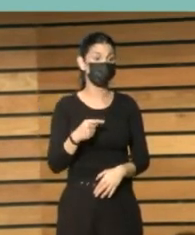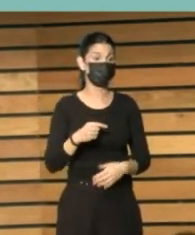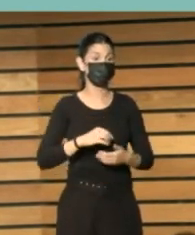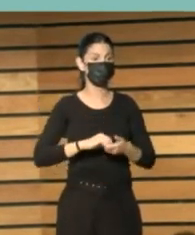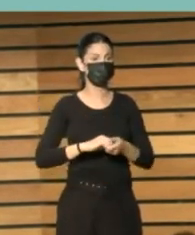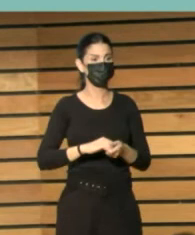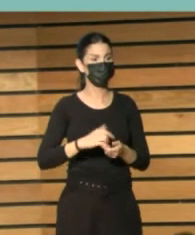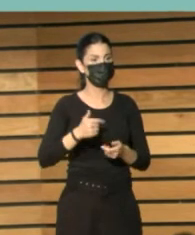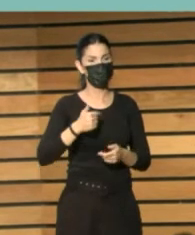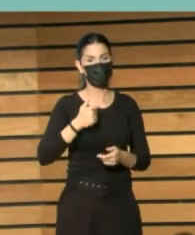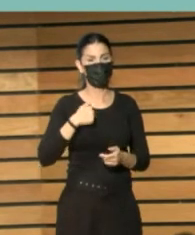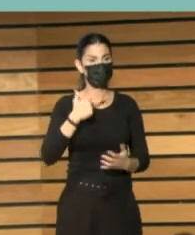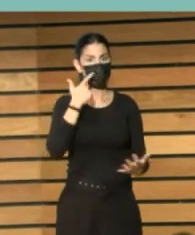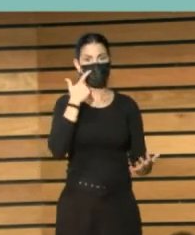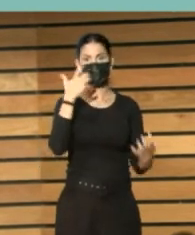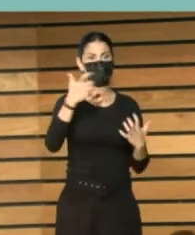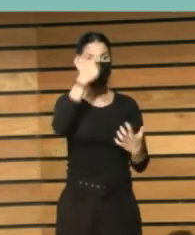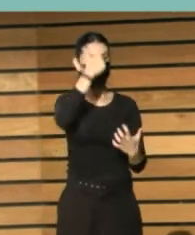muy protagonistas